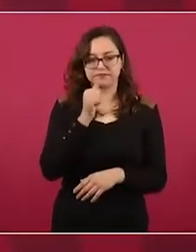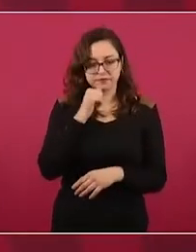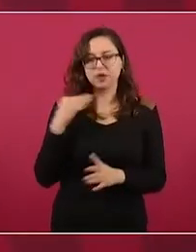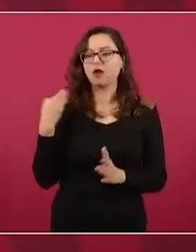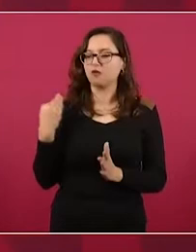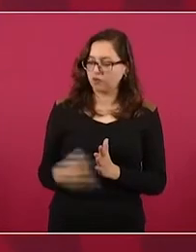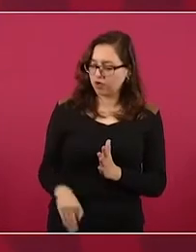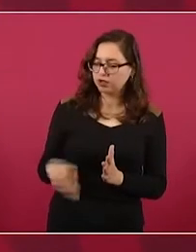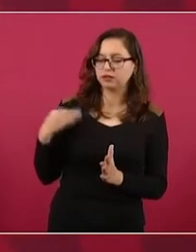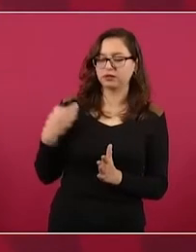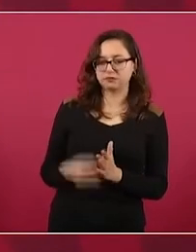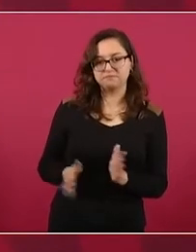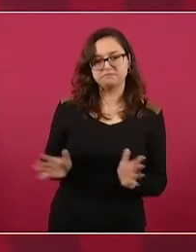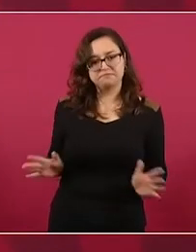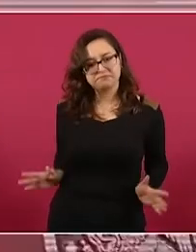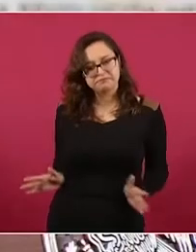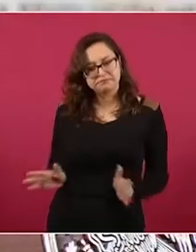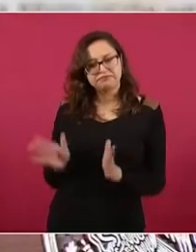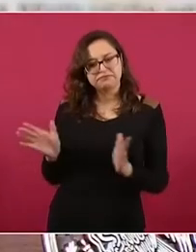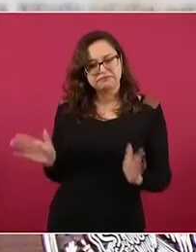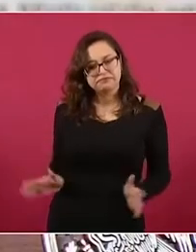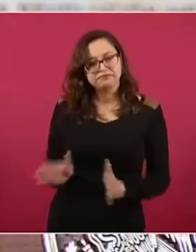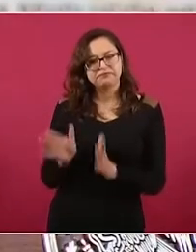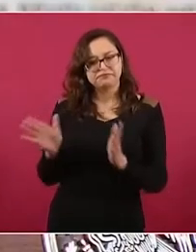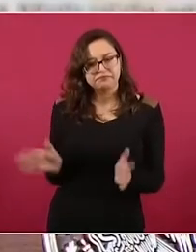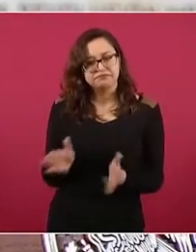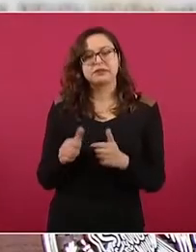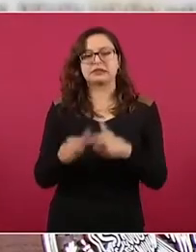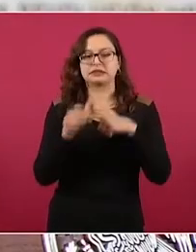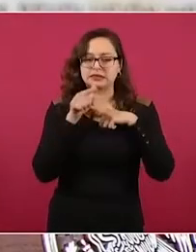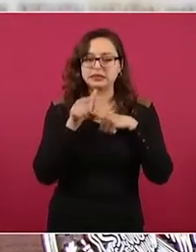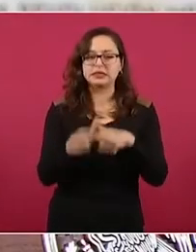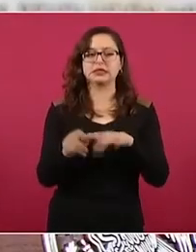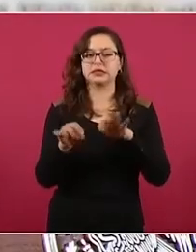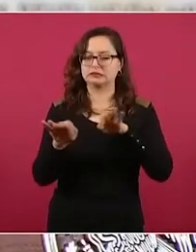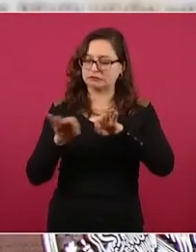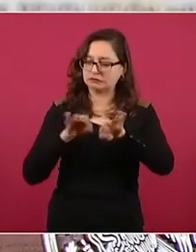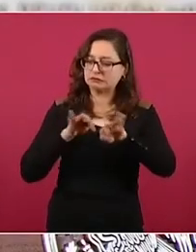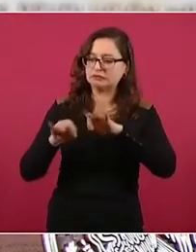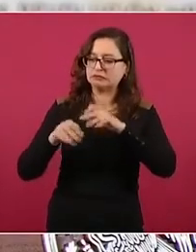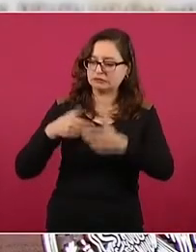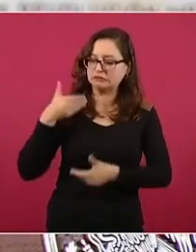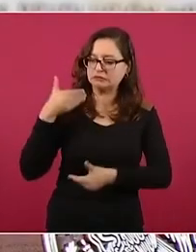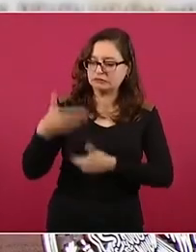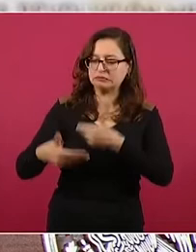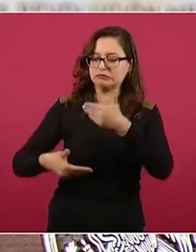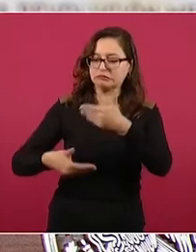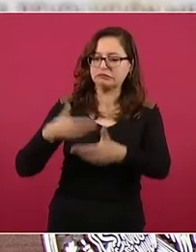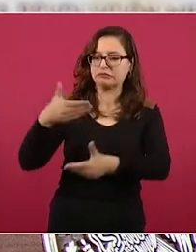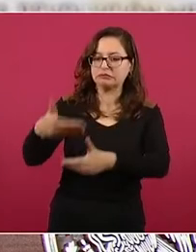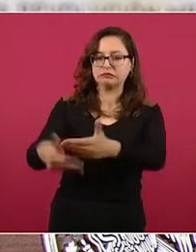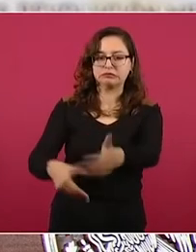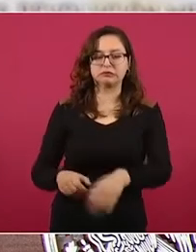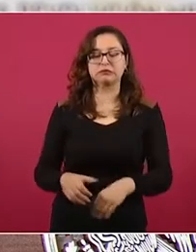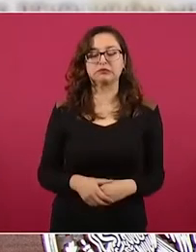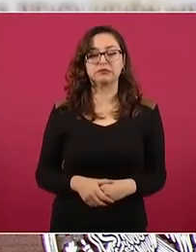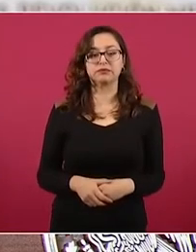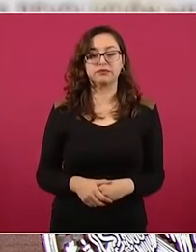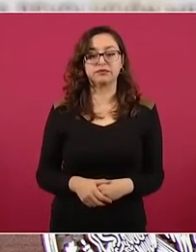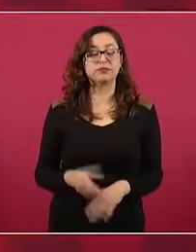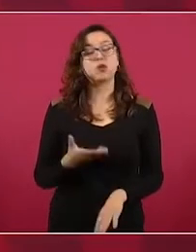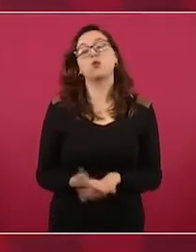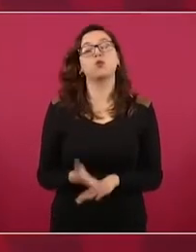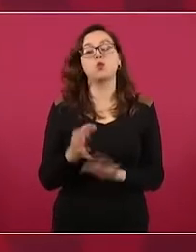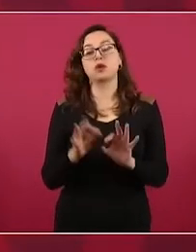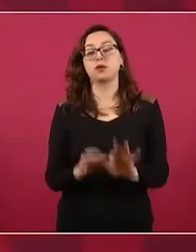Fue importantísimo descubrirles el truco a estos